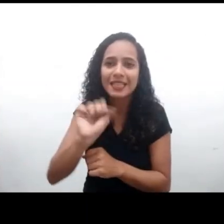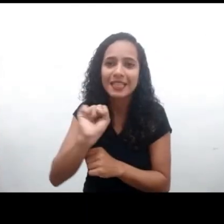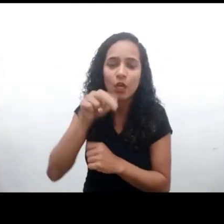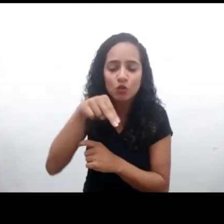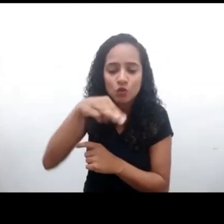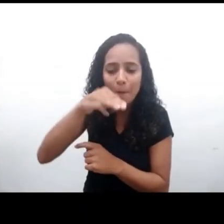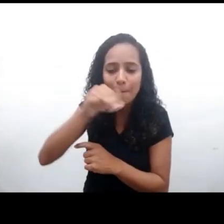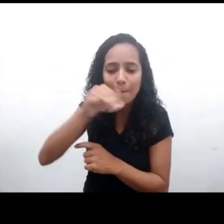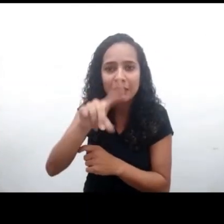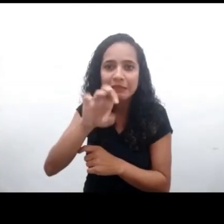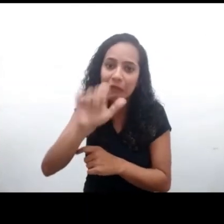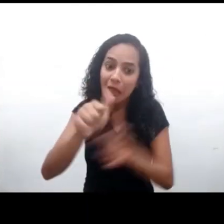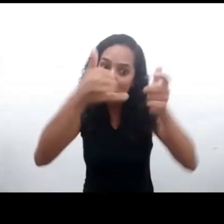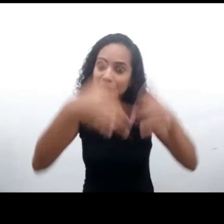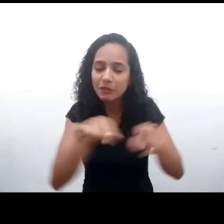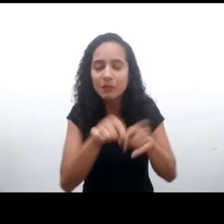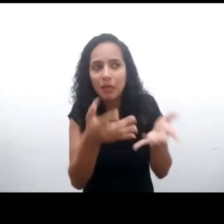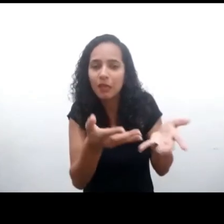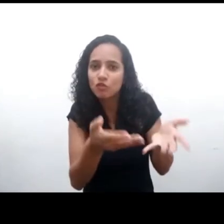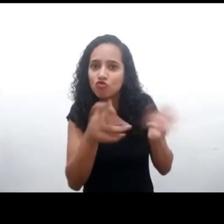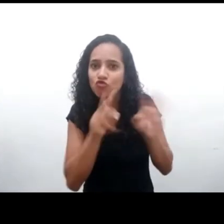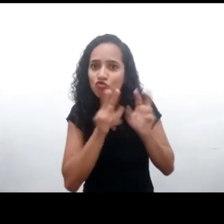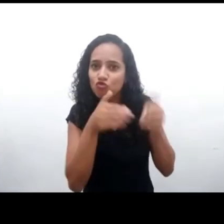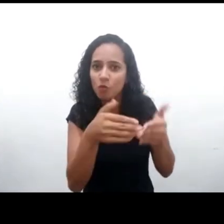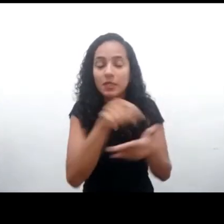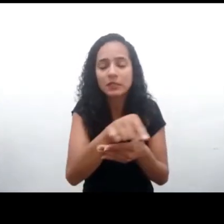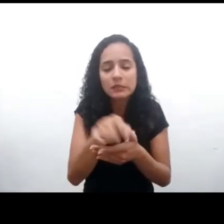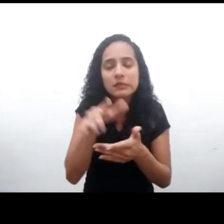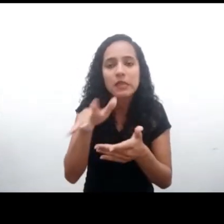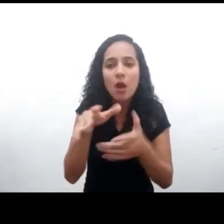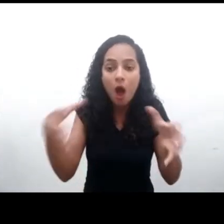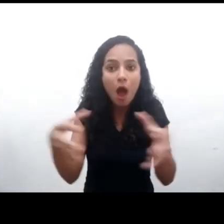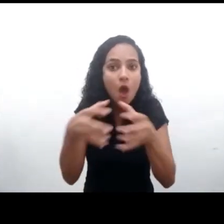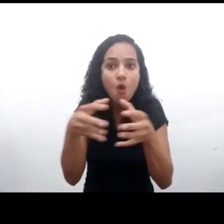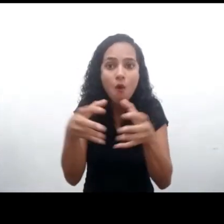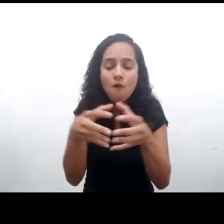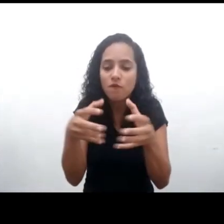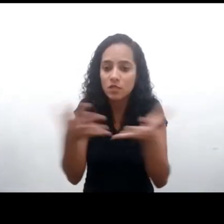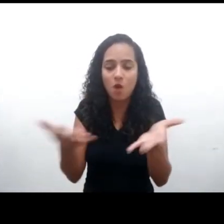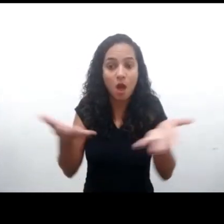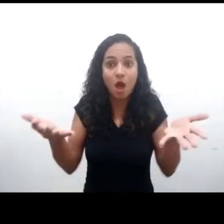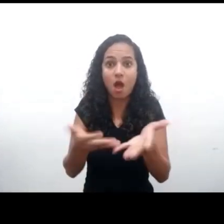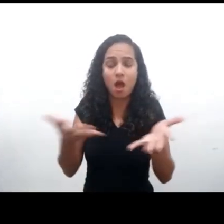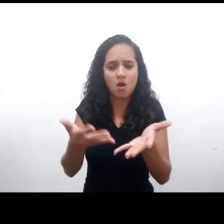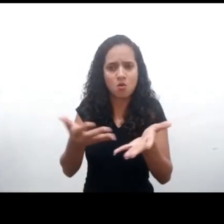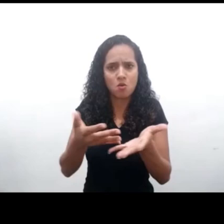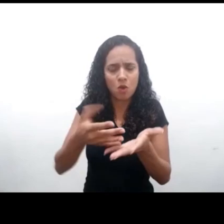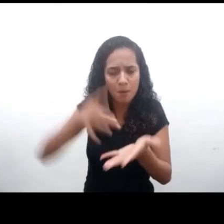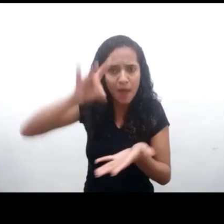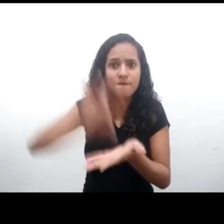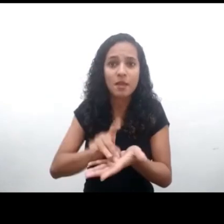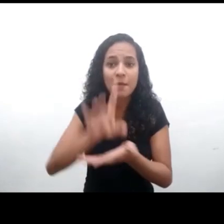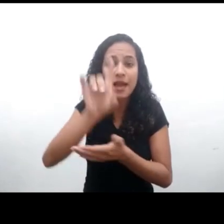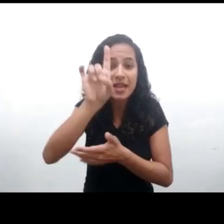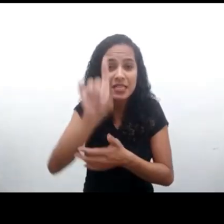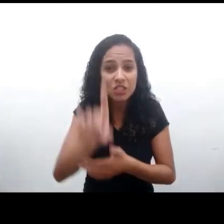hoy está más vigente que nunca para reafirmar los derechos, la protección que necesitan